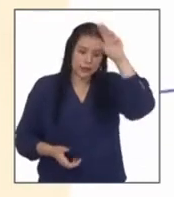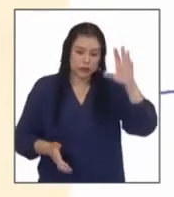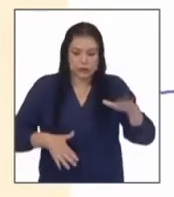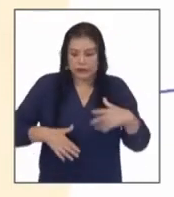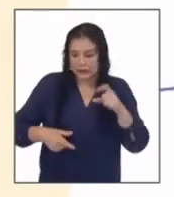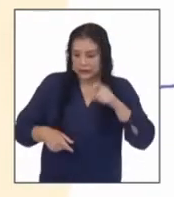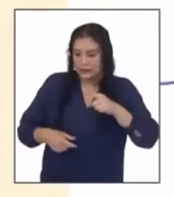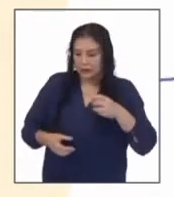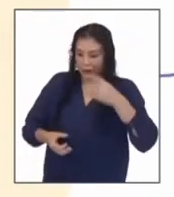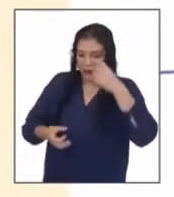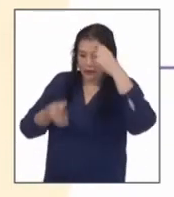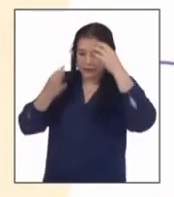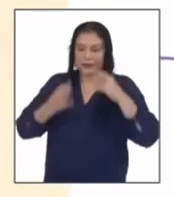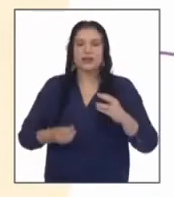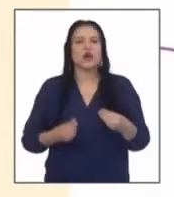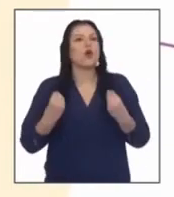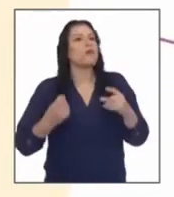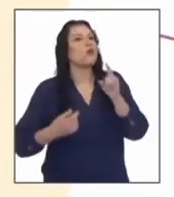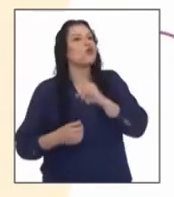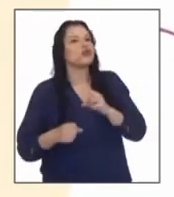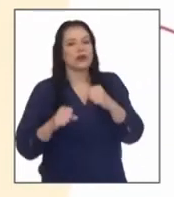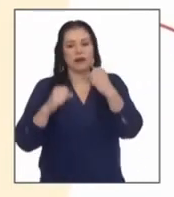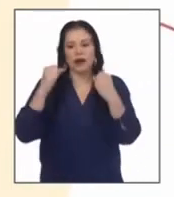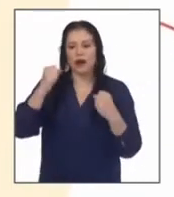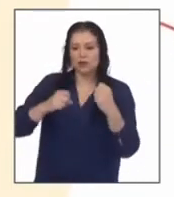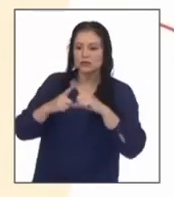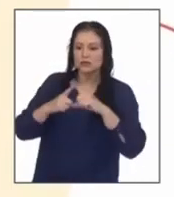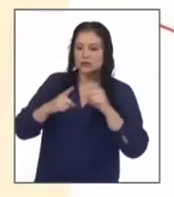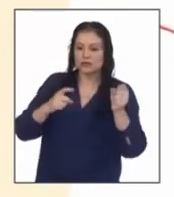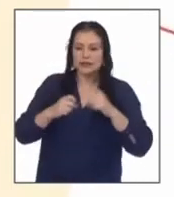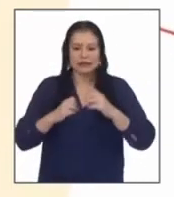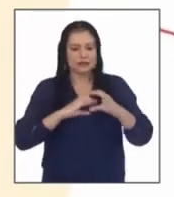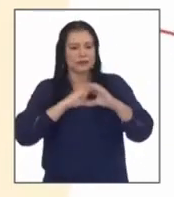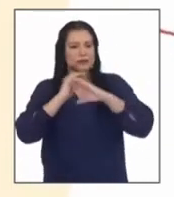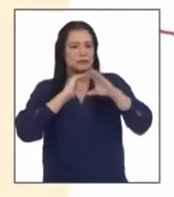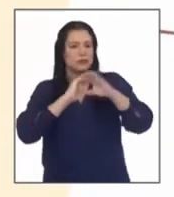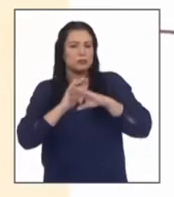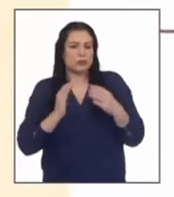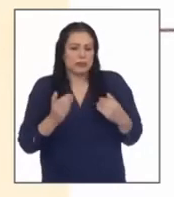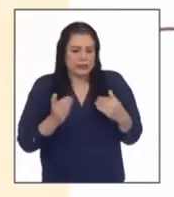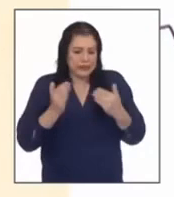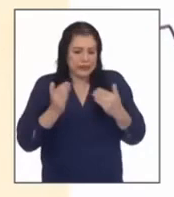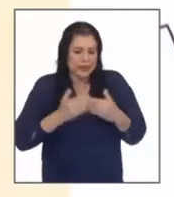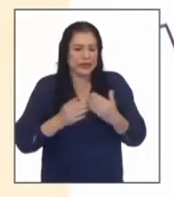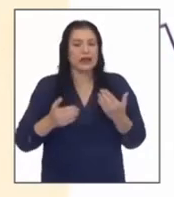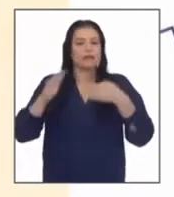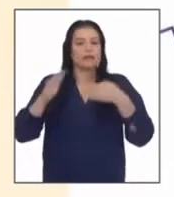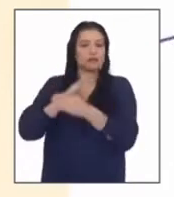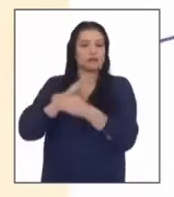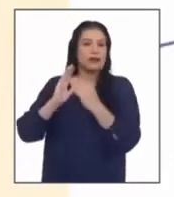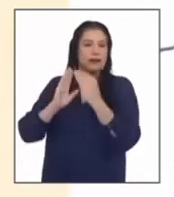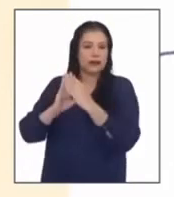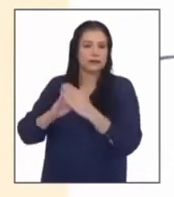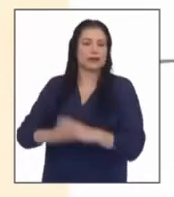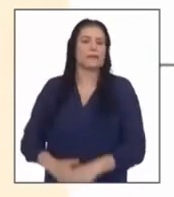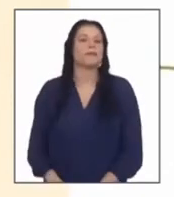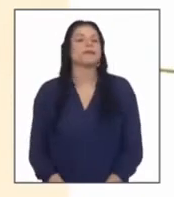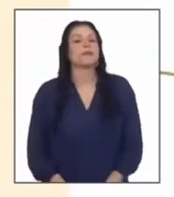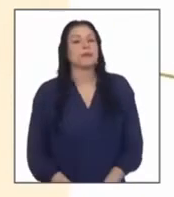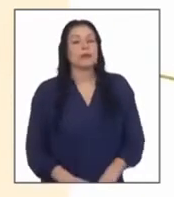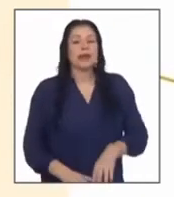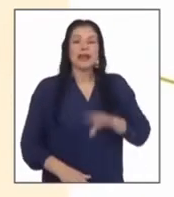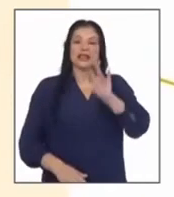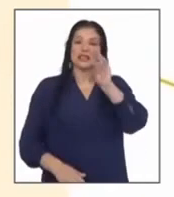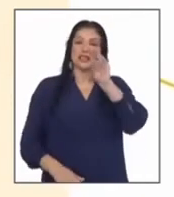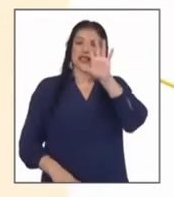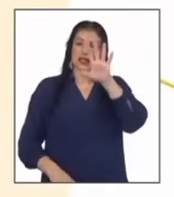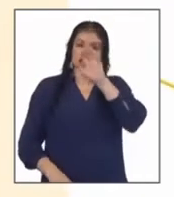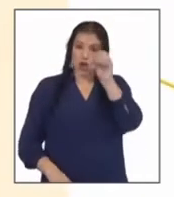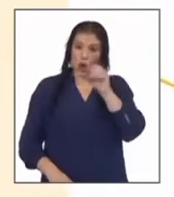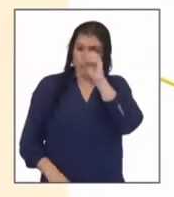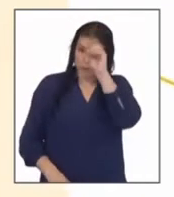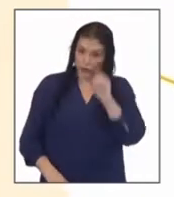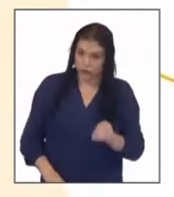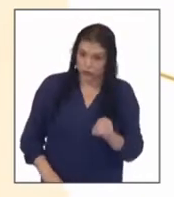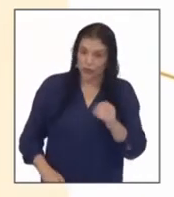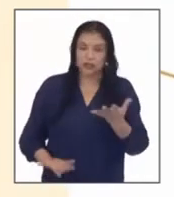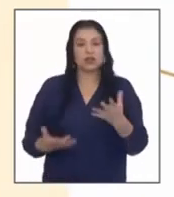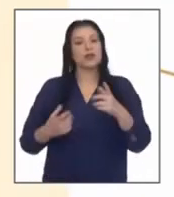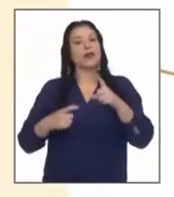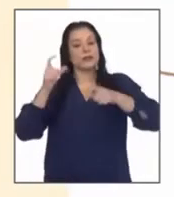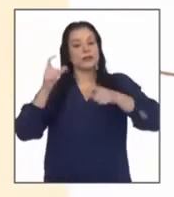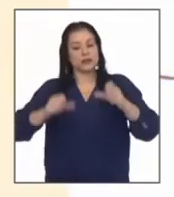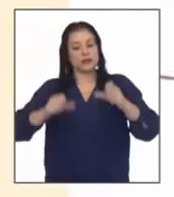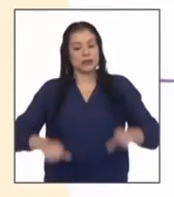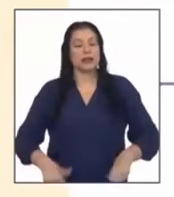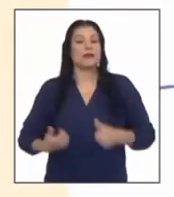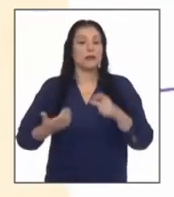tomar decisiones sobre el transporte a pocos días desde el inicio de actividades post cuarentena el 75 por ciento de capitalinos